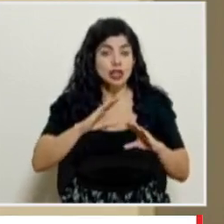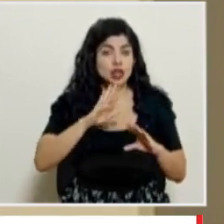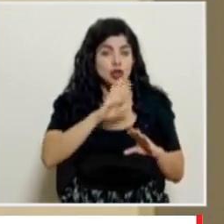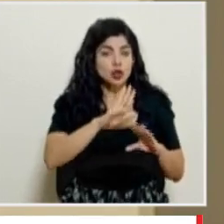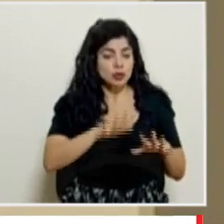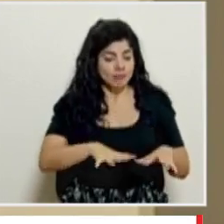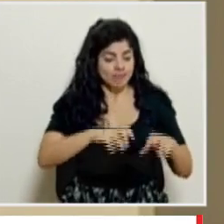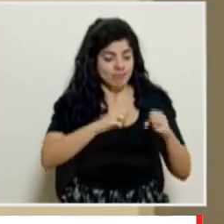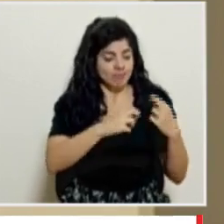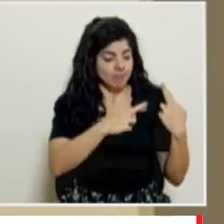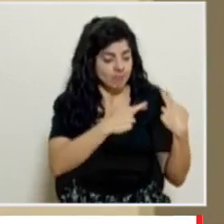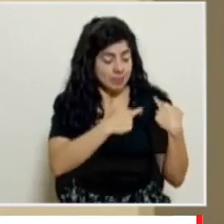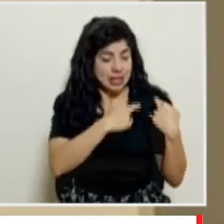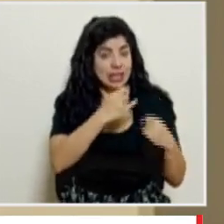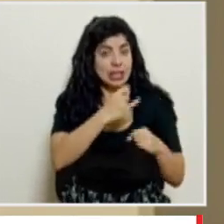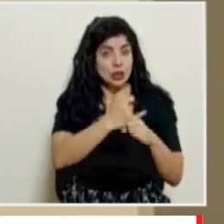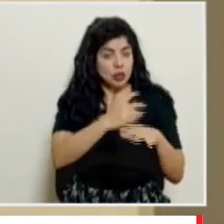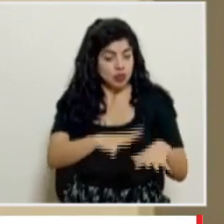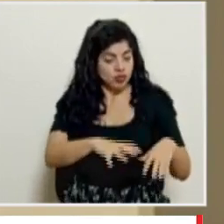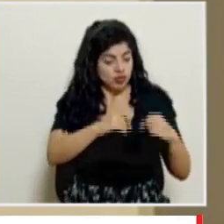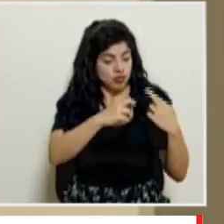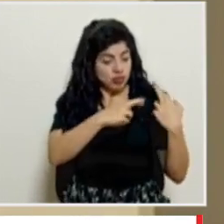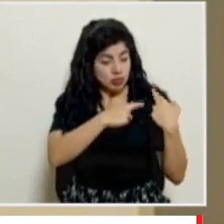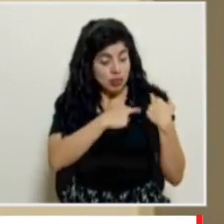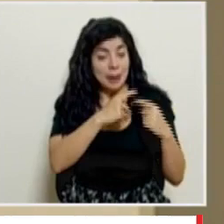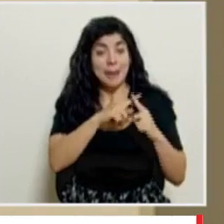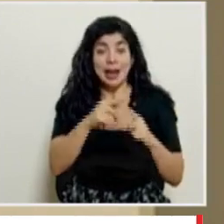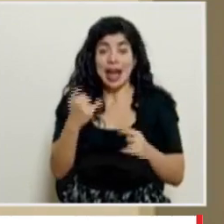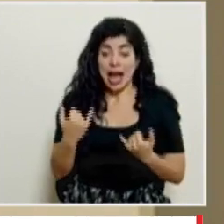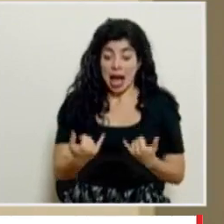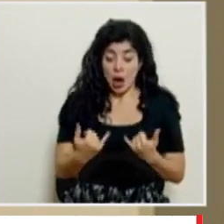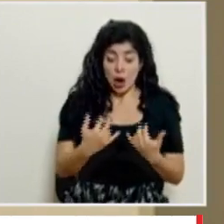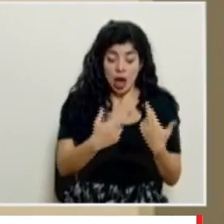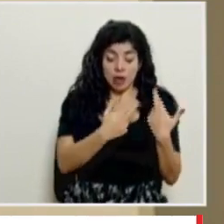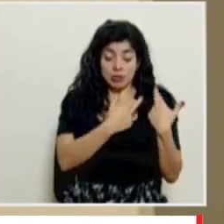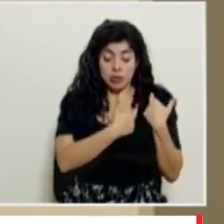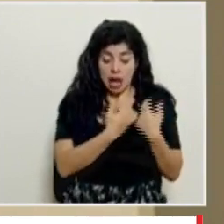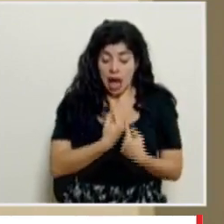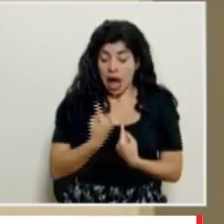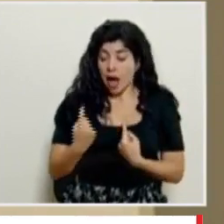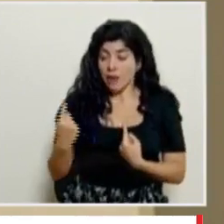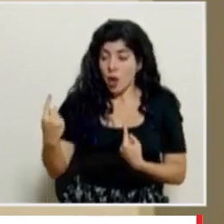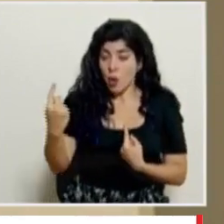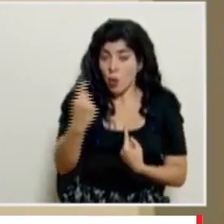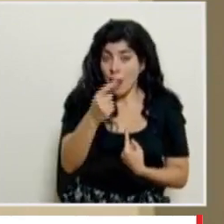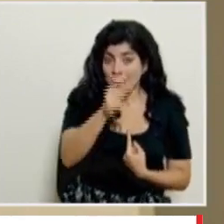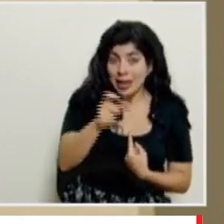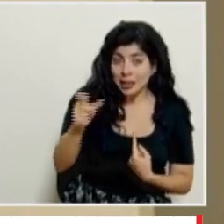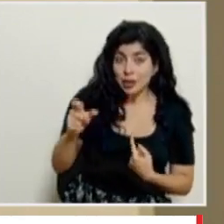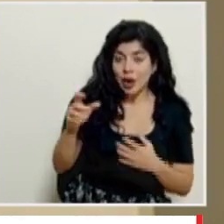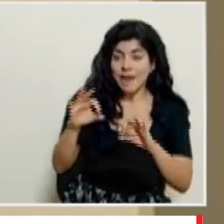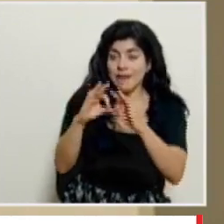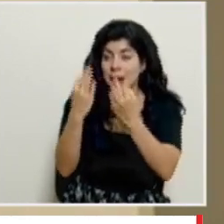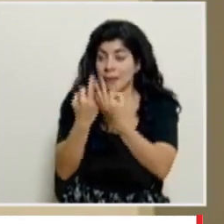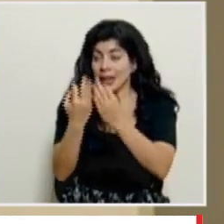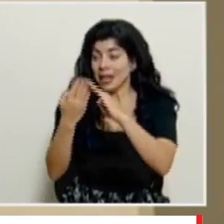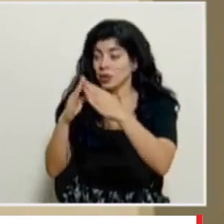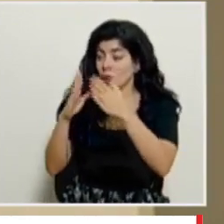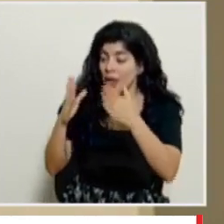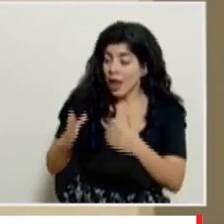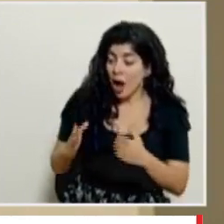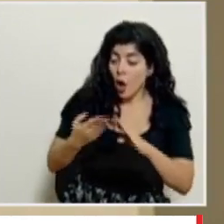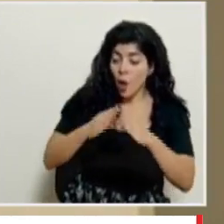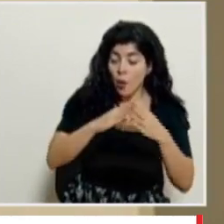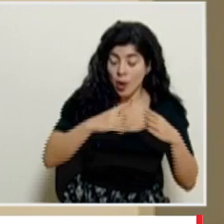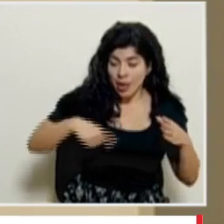responsabilidad las instituciones también y que nos toca a cada uno de nosotros como familia como ciudadanos como